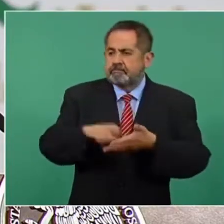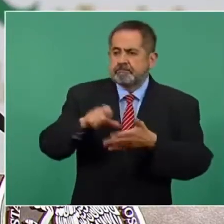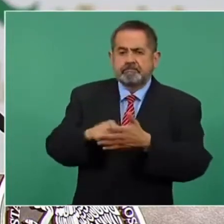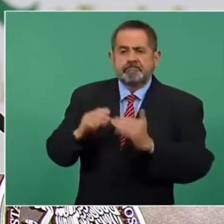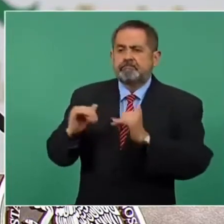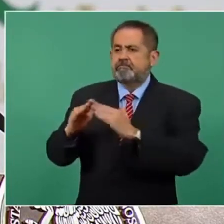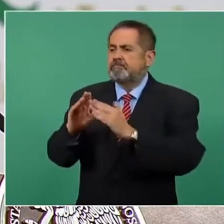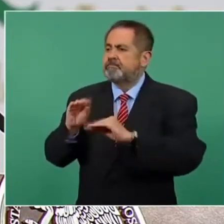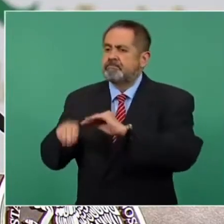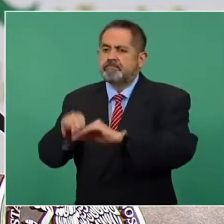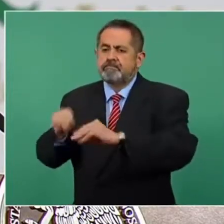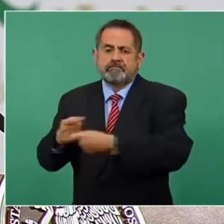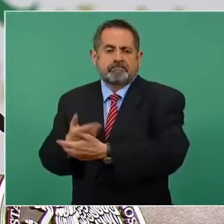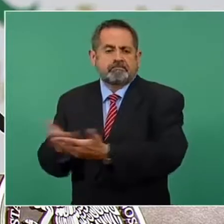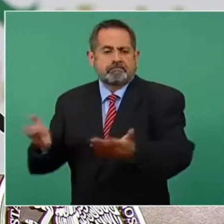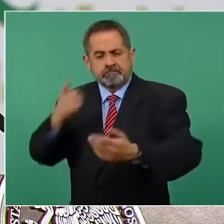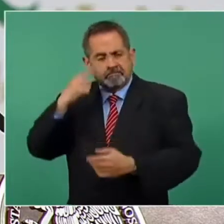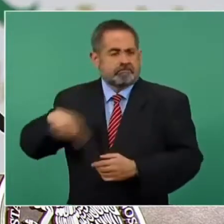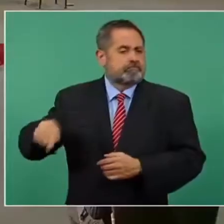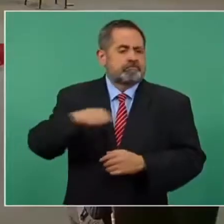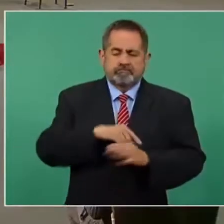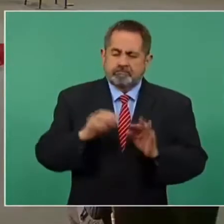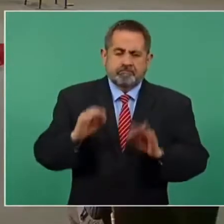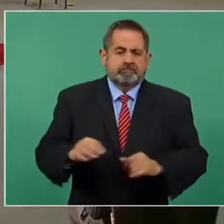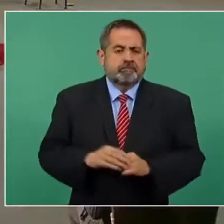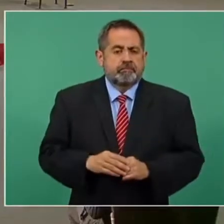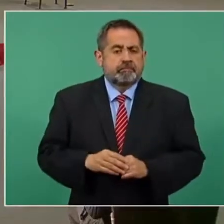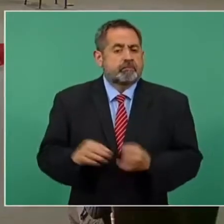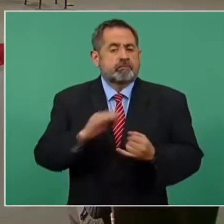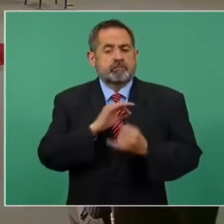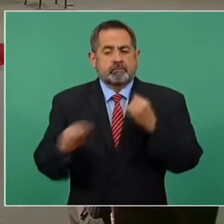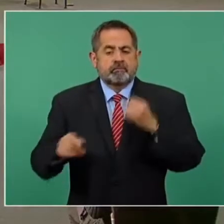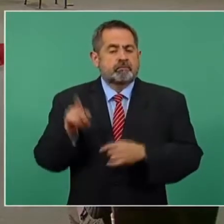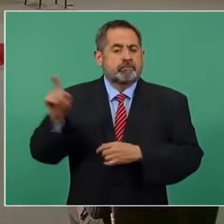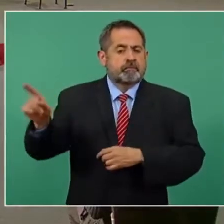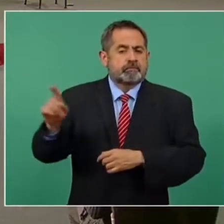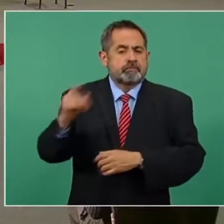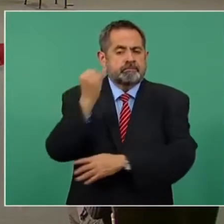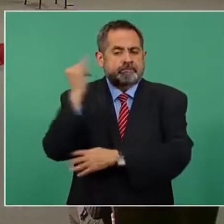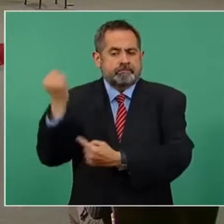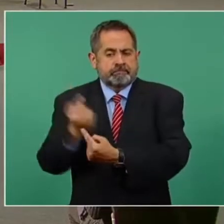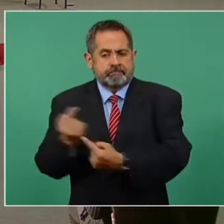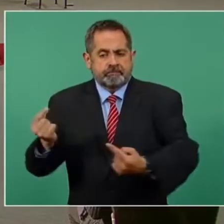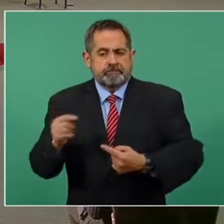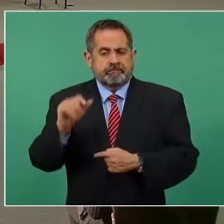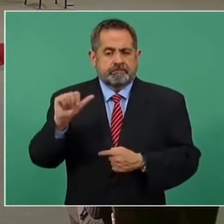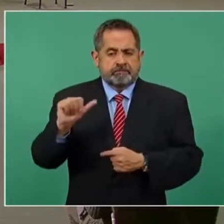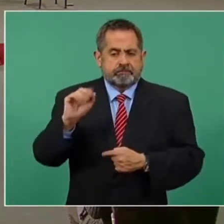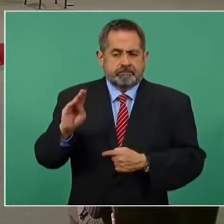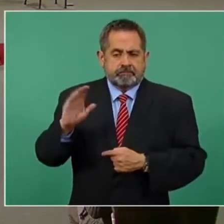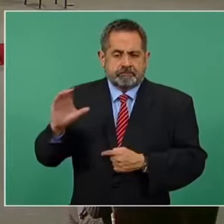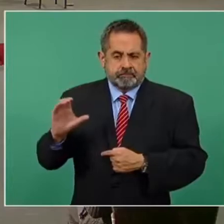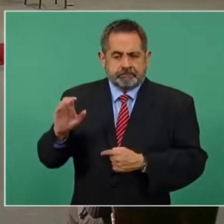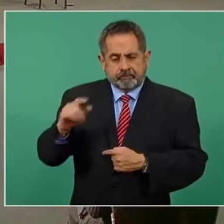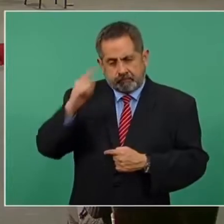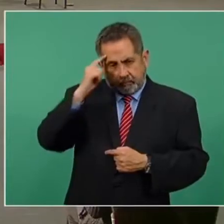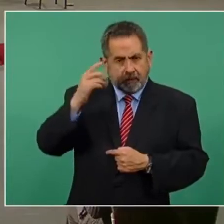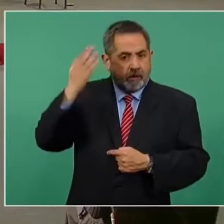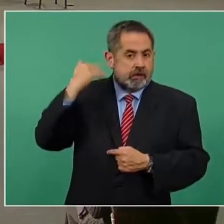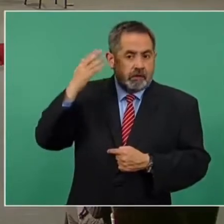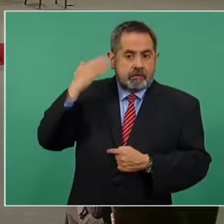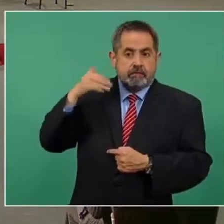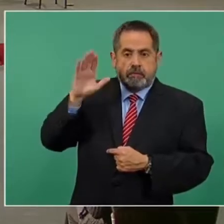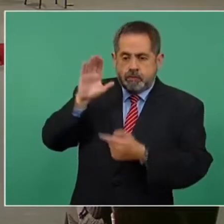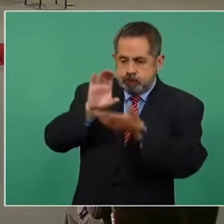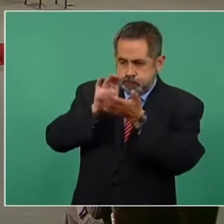los espacios de infraestructura pública. Y el caso de la guardería ABC, donde independientemente de los recursos que se asignaron en